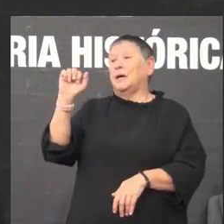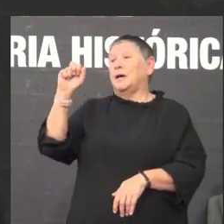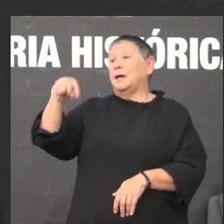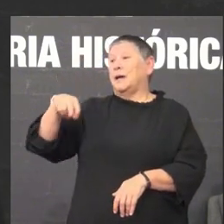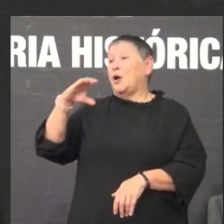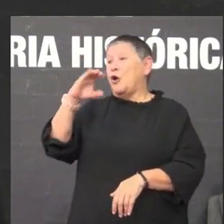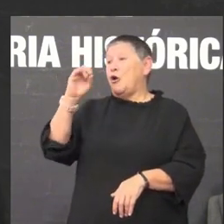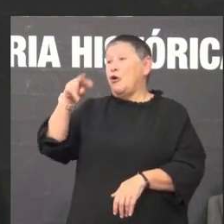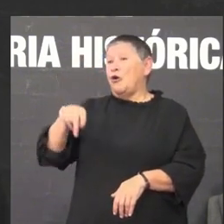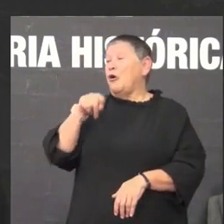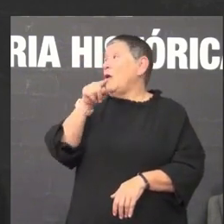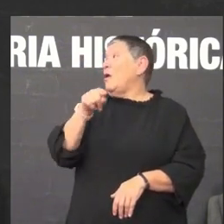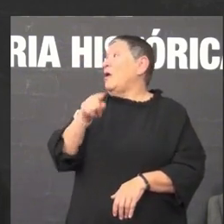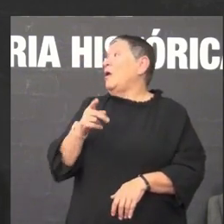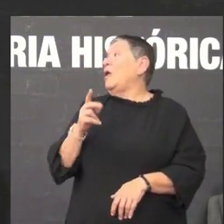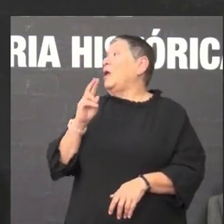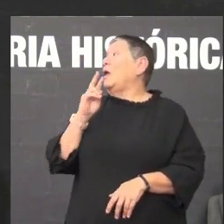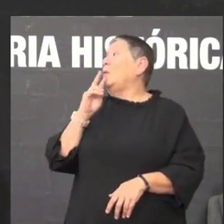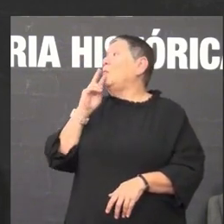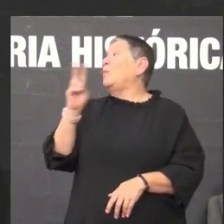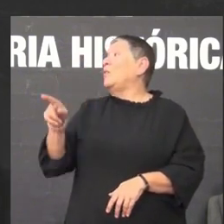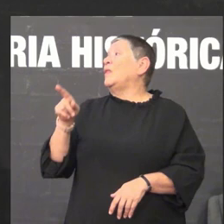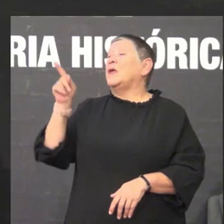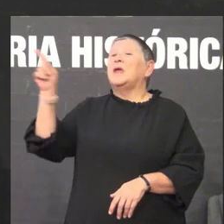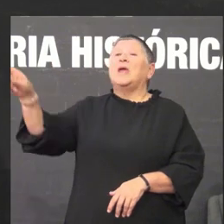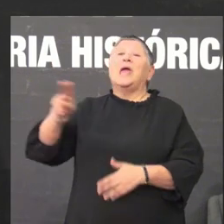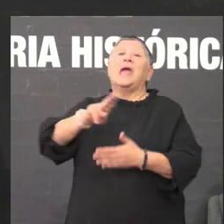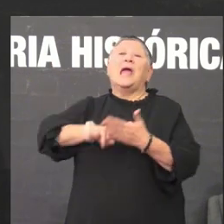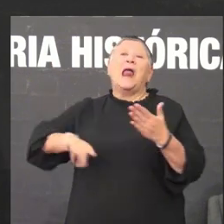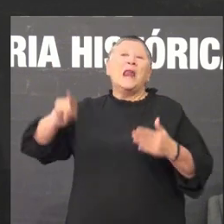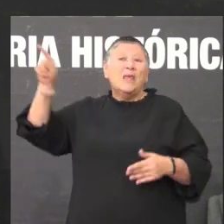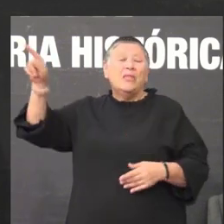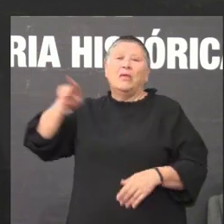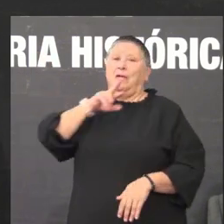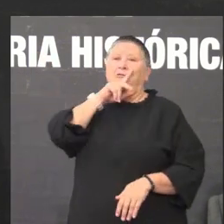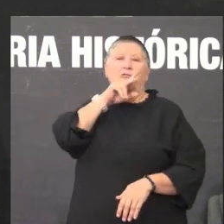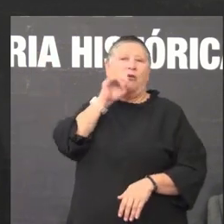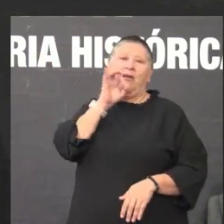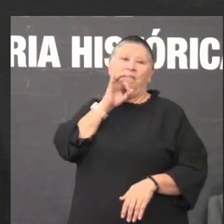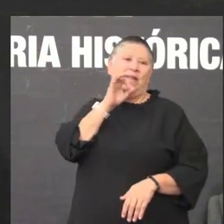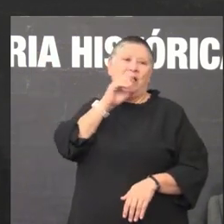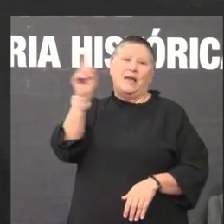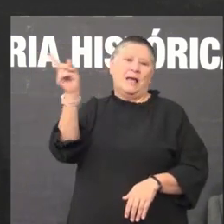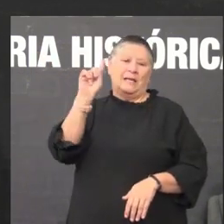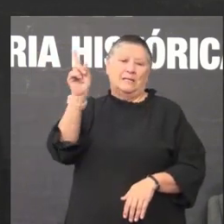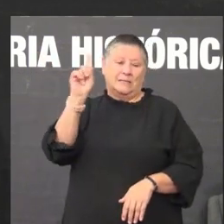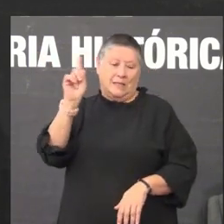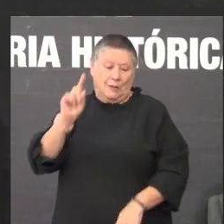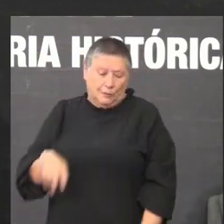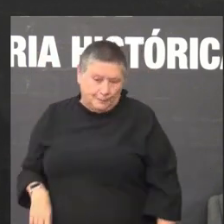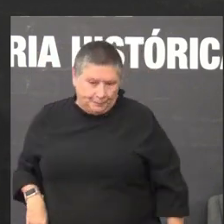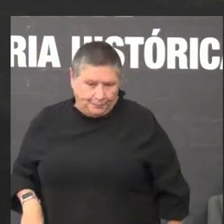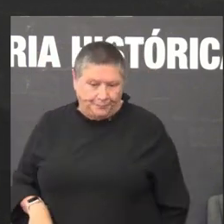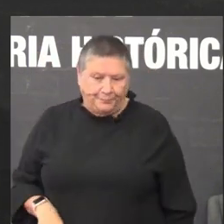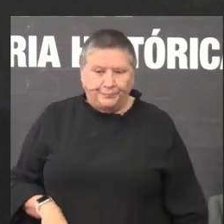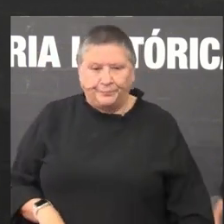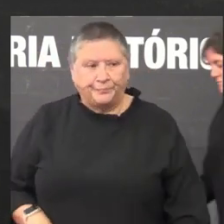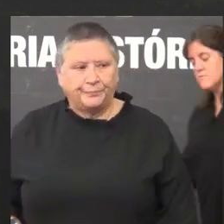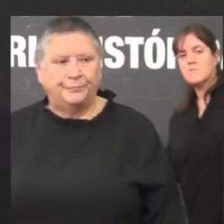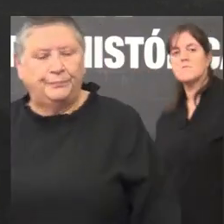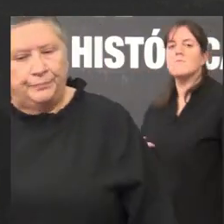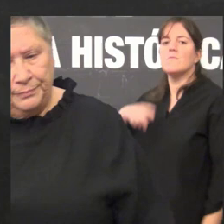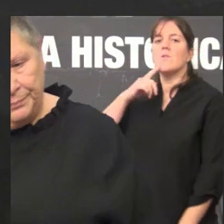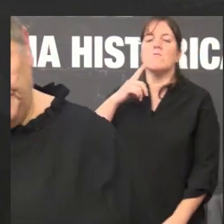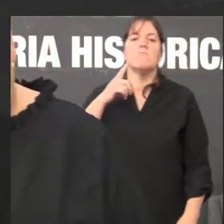van disir directamente en Galicia non se habla galego figuras das que era esperada unha postura